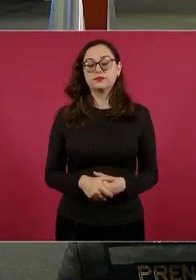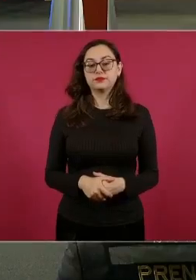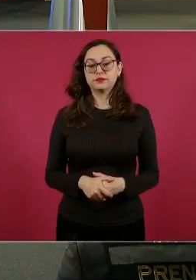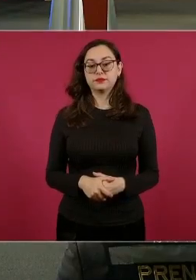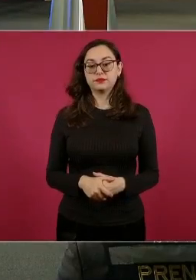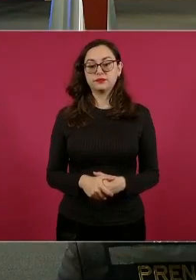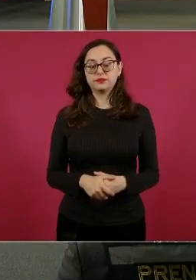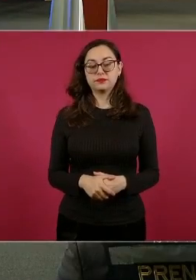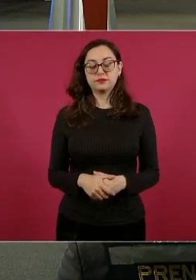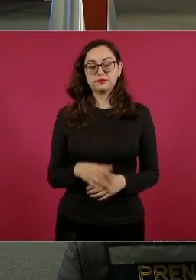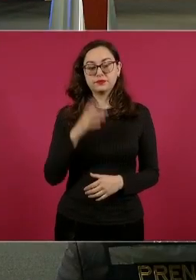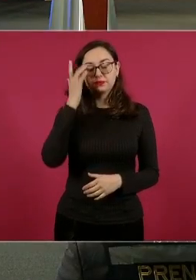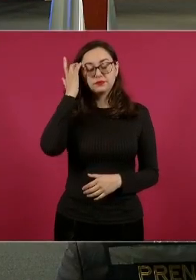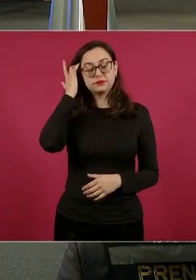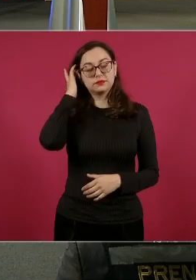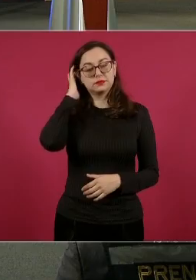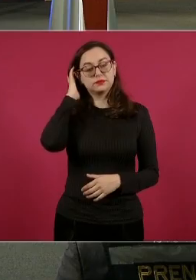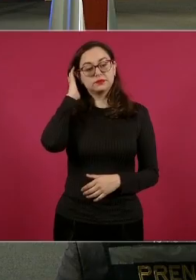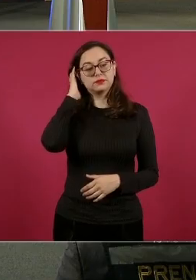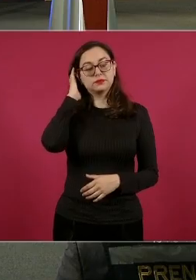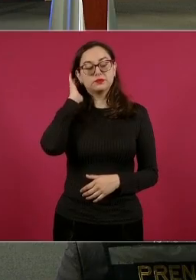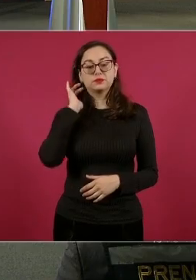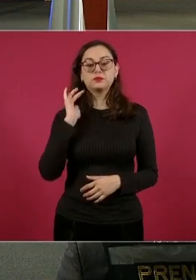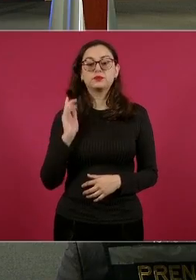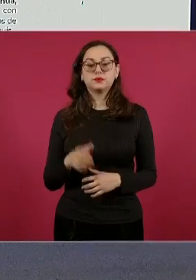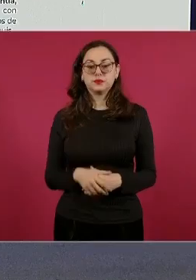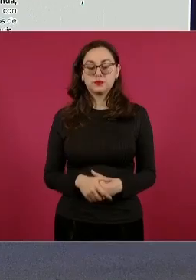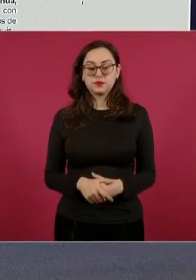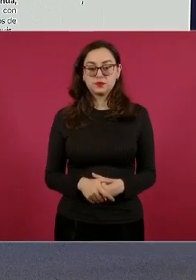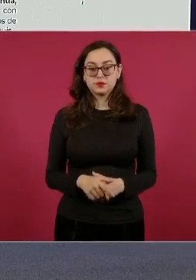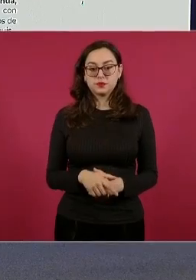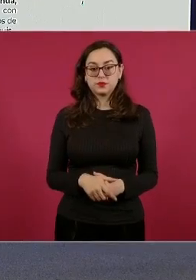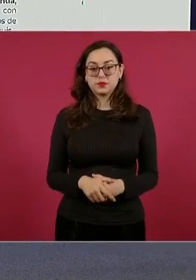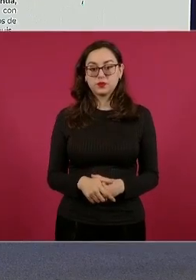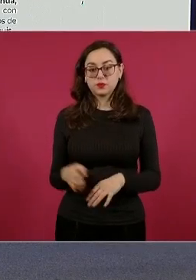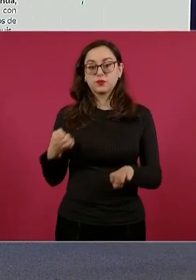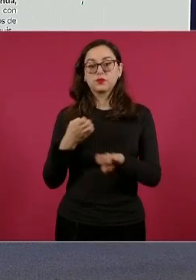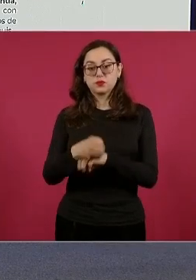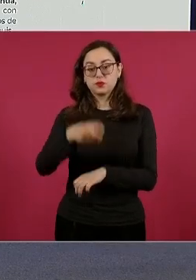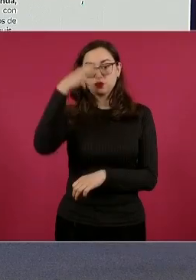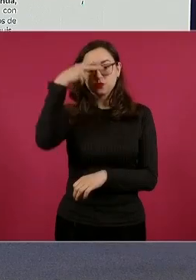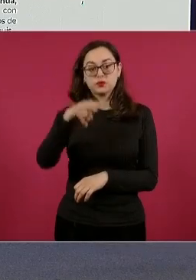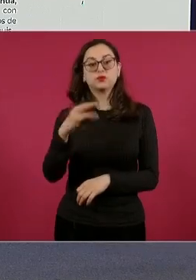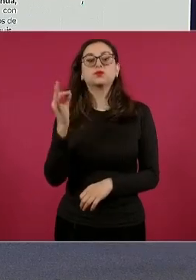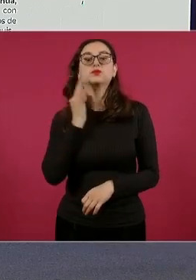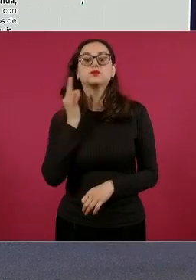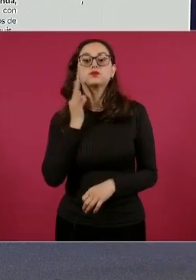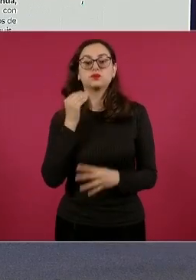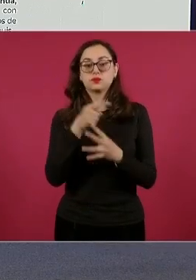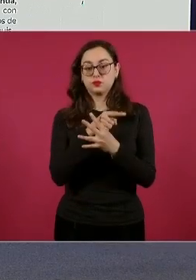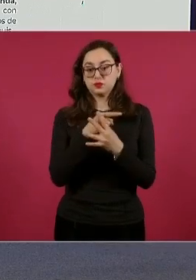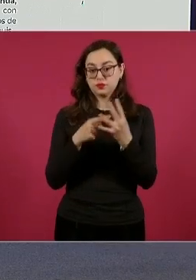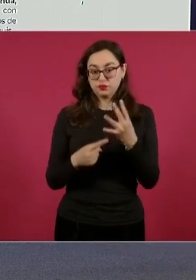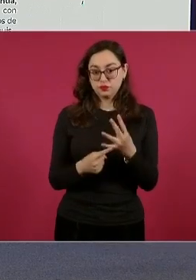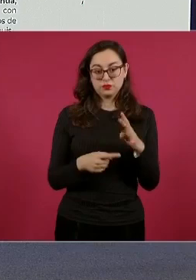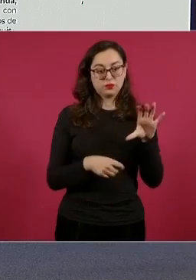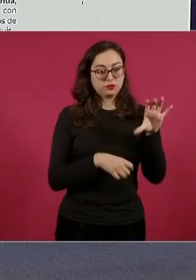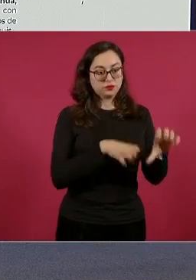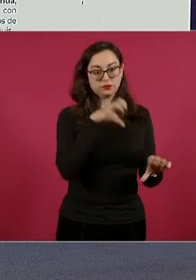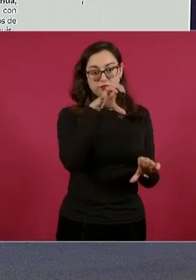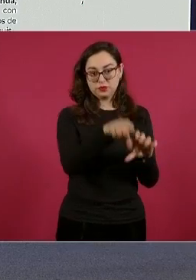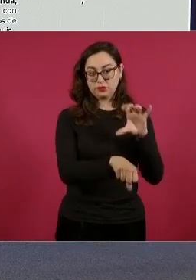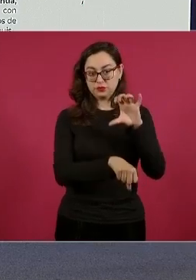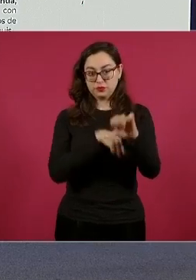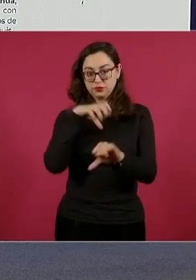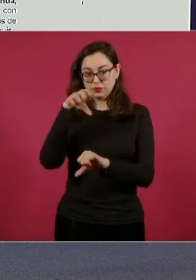fueron hechas por la Fiscalía del Estado de México, la CONAO, CONACE, la Guardia